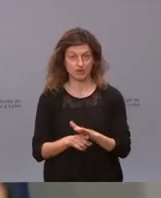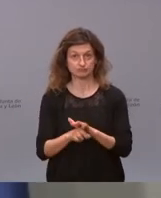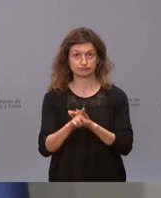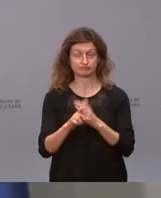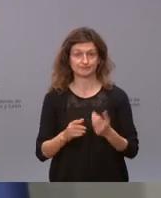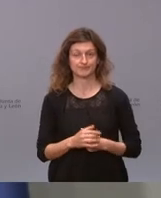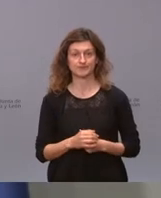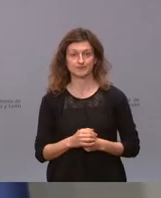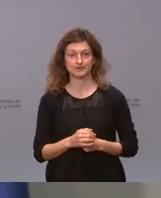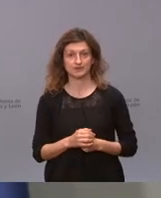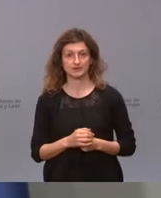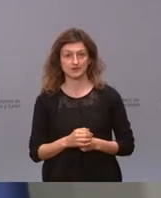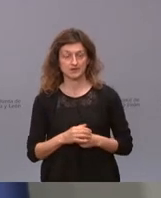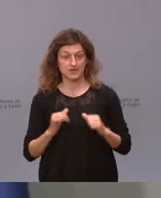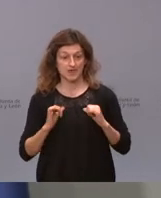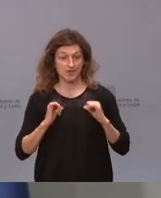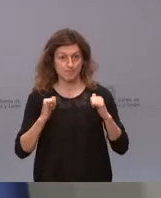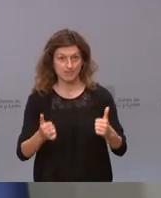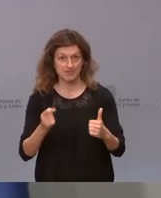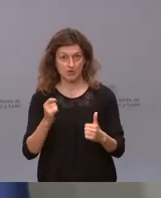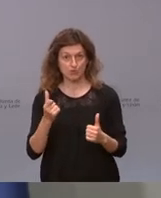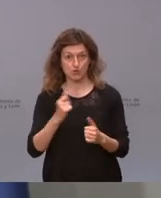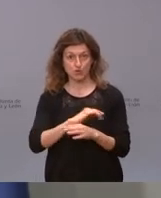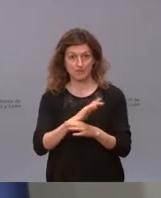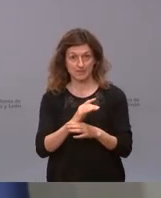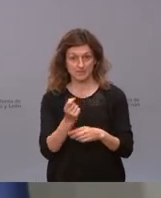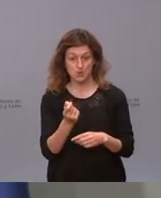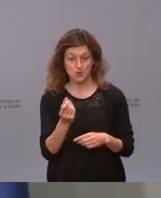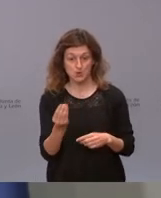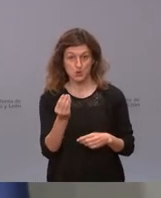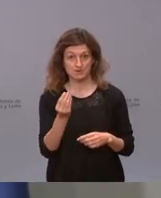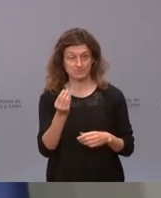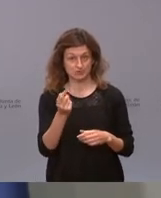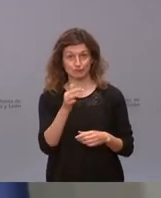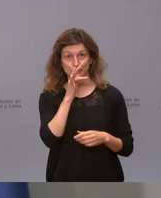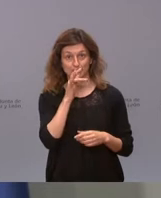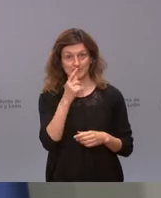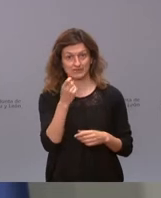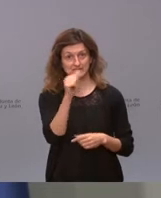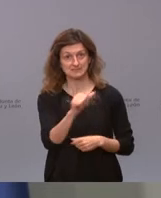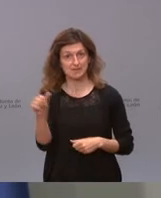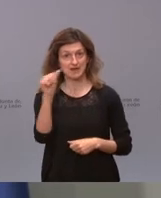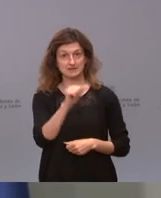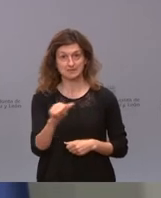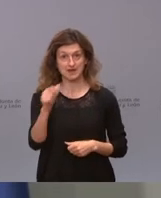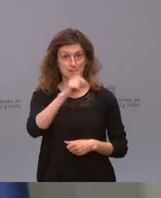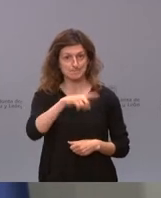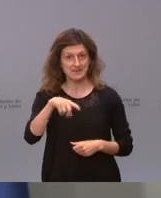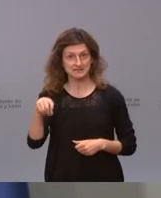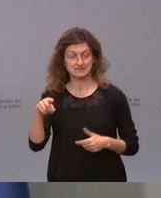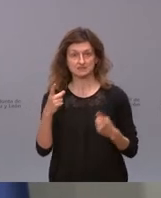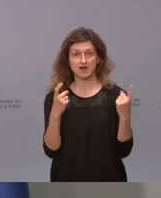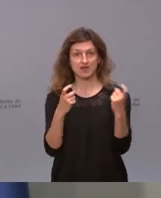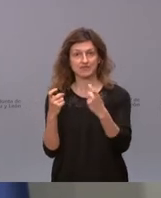Empieza a salir el sol al final de esta pandemia, pero aún nos quedan semanas, unos meses en los que es